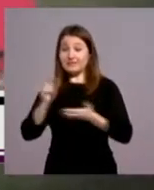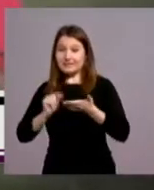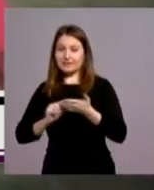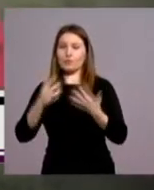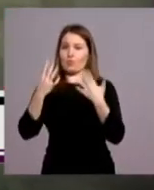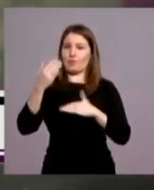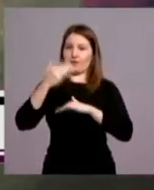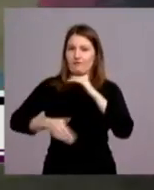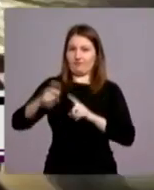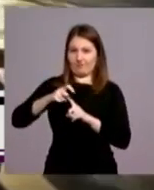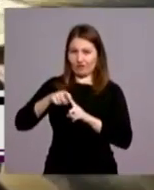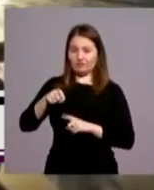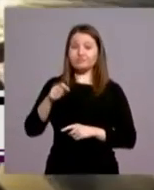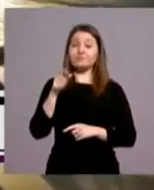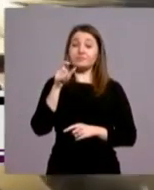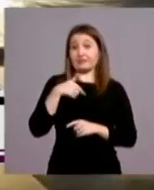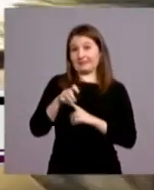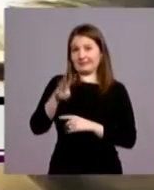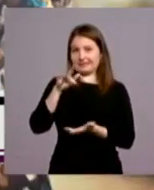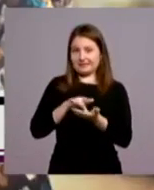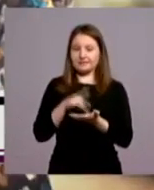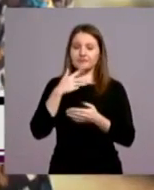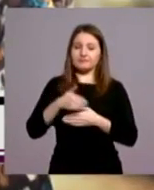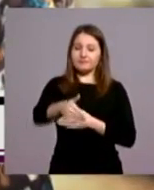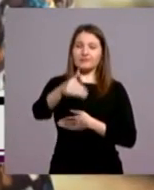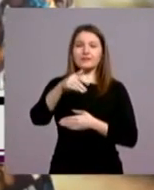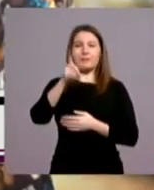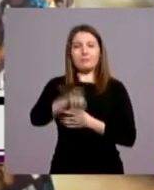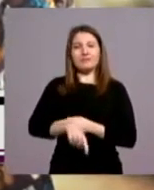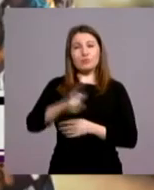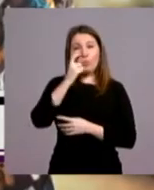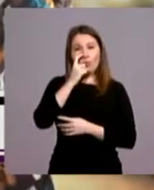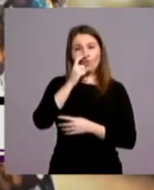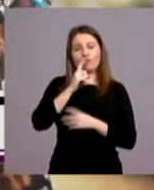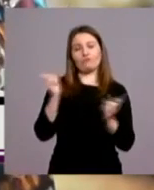diferentes modalidades de los premios se van a reunir a lo largo del próximo mes de junio.